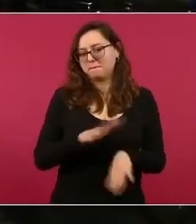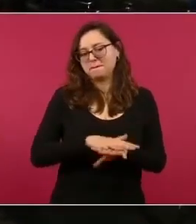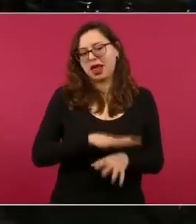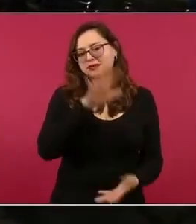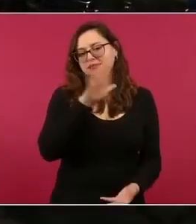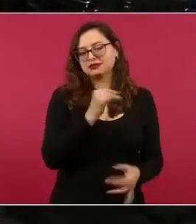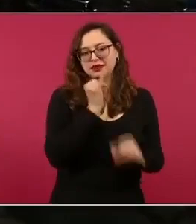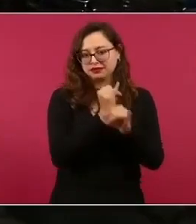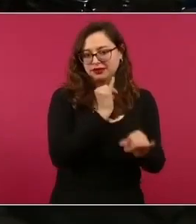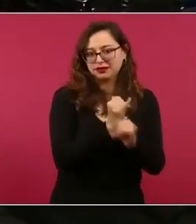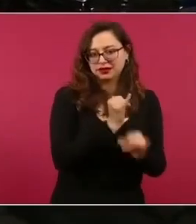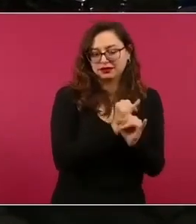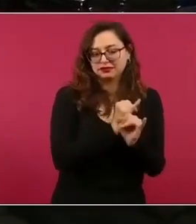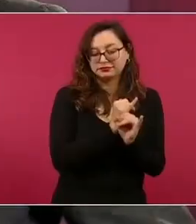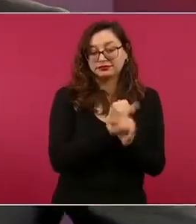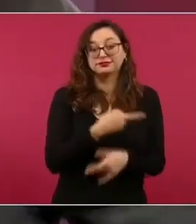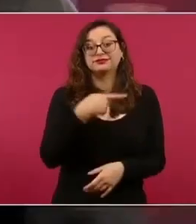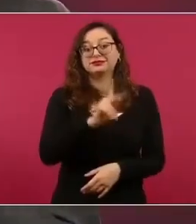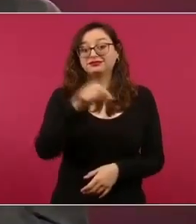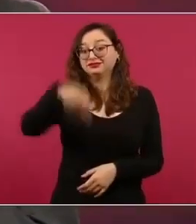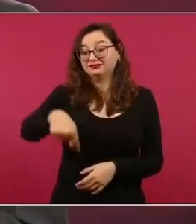pero si aquí